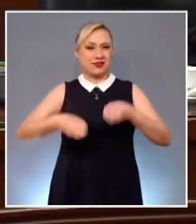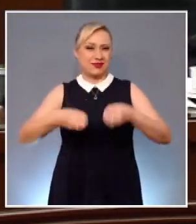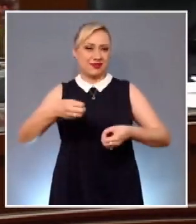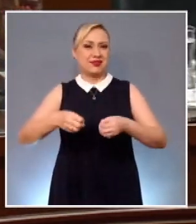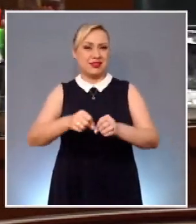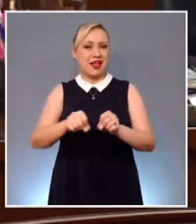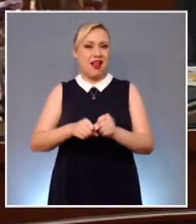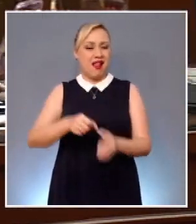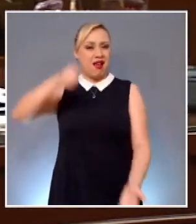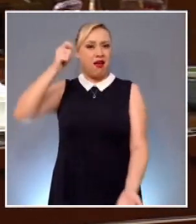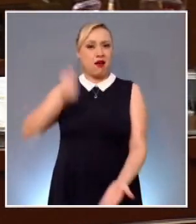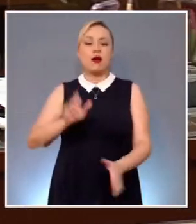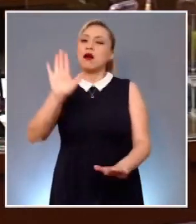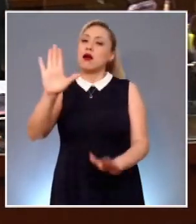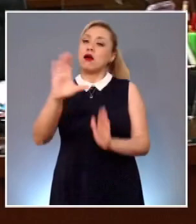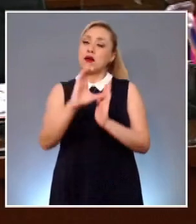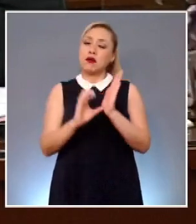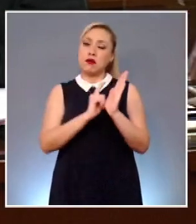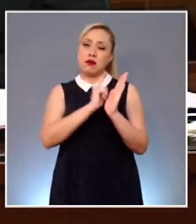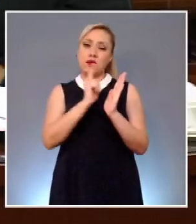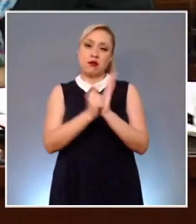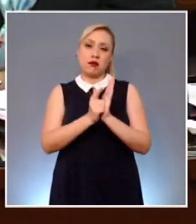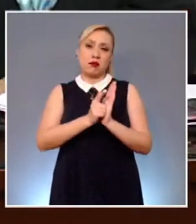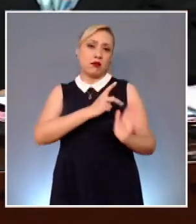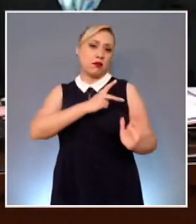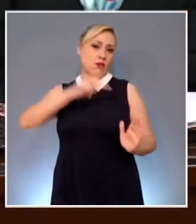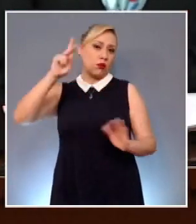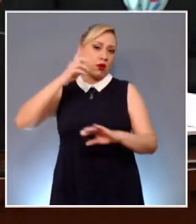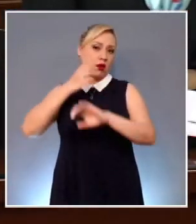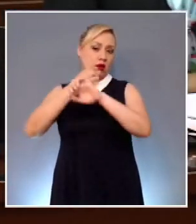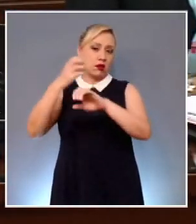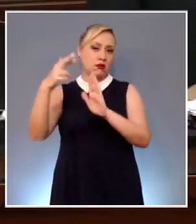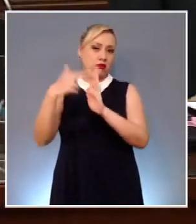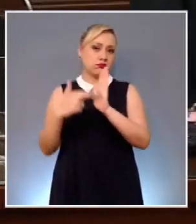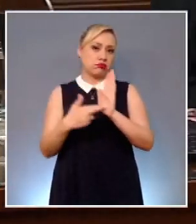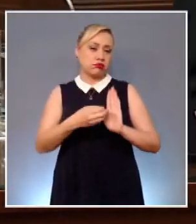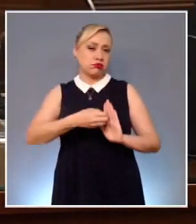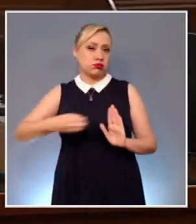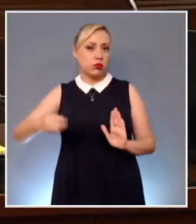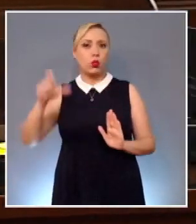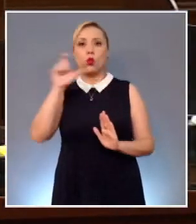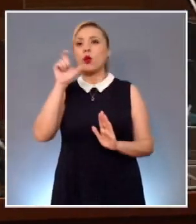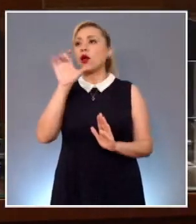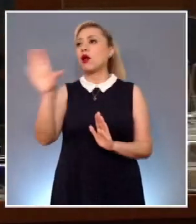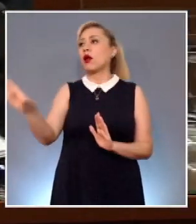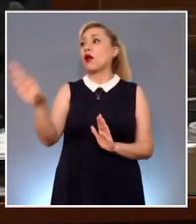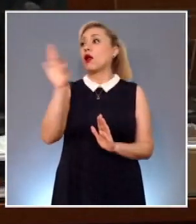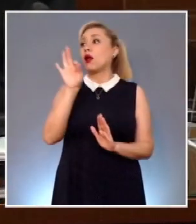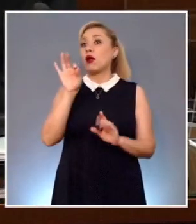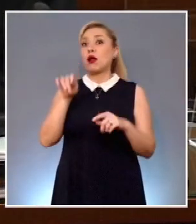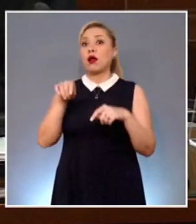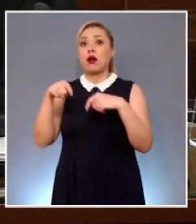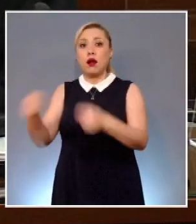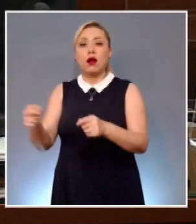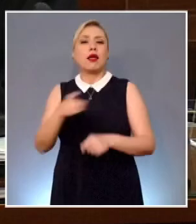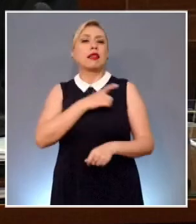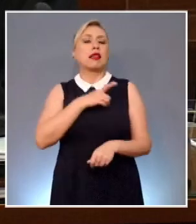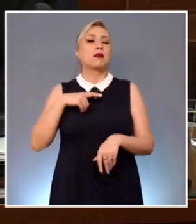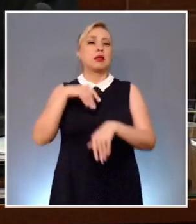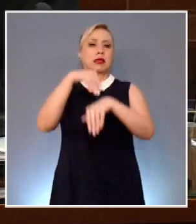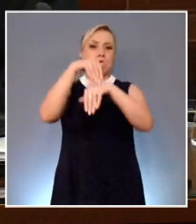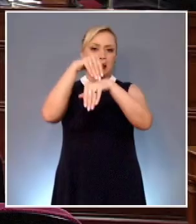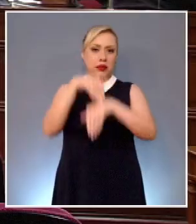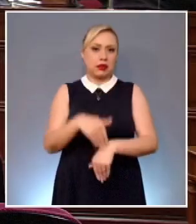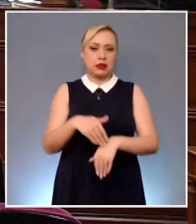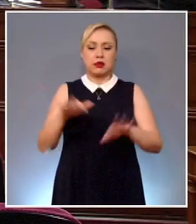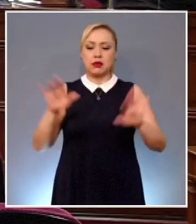de la Constitución del Estado, por lo que, al realizar los nombramientos respectivos, se deberá acatar el principio de paridad de